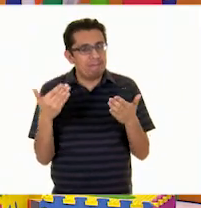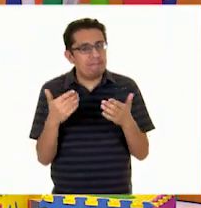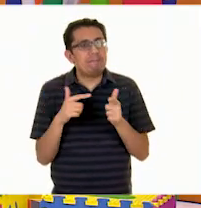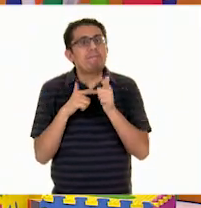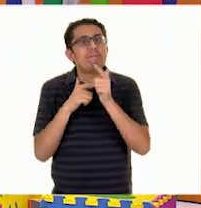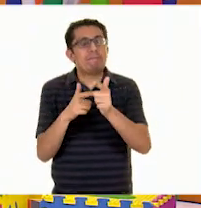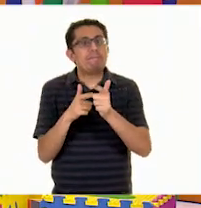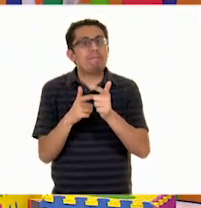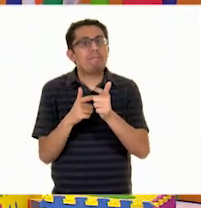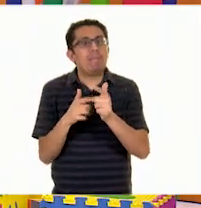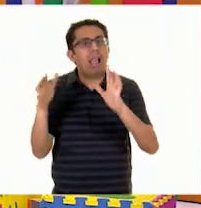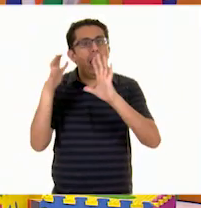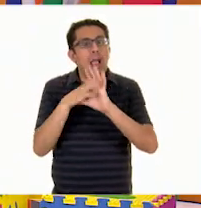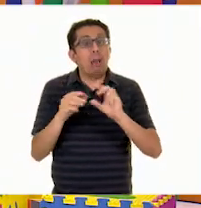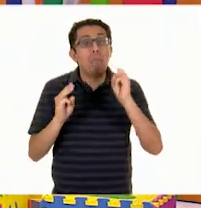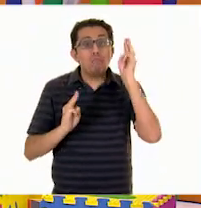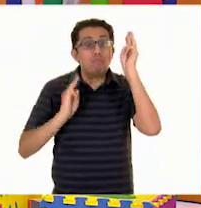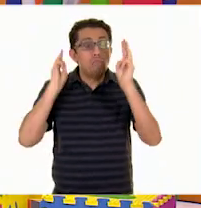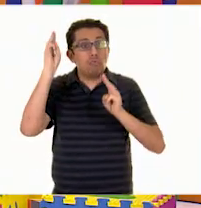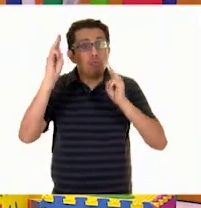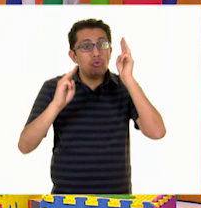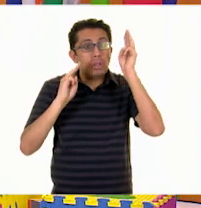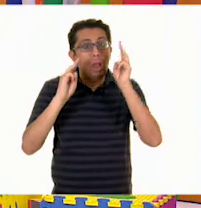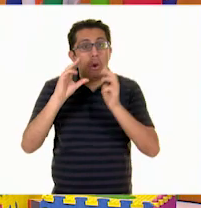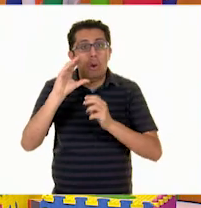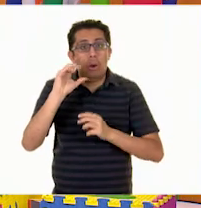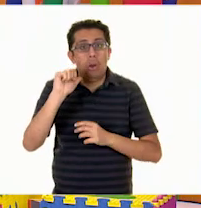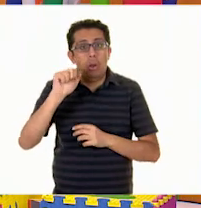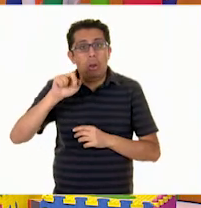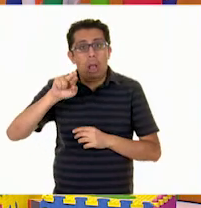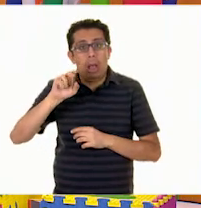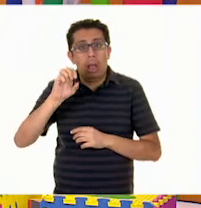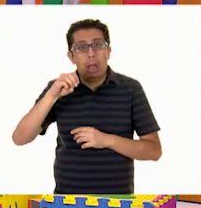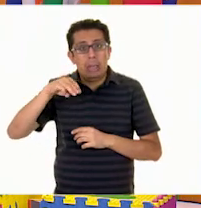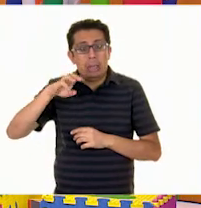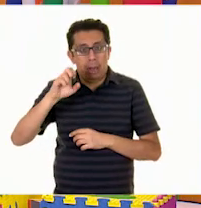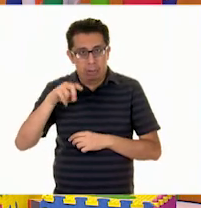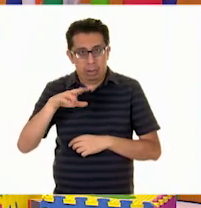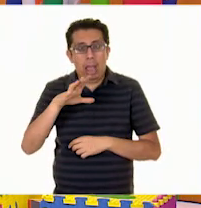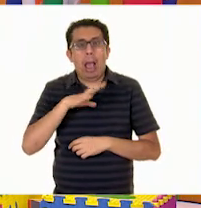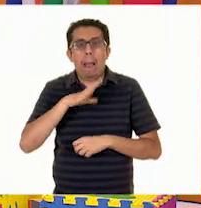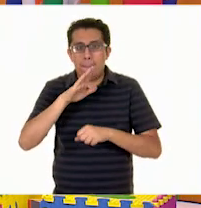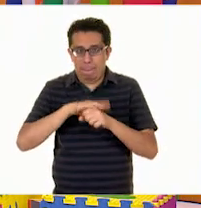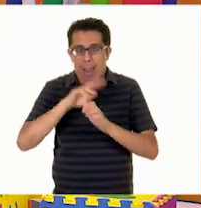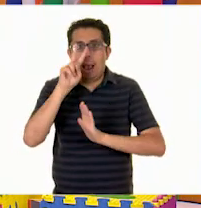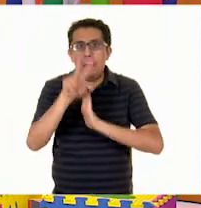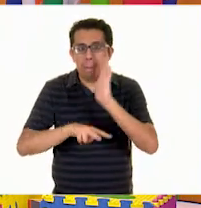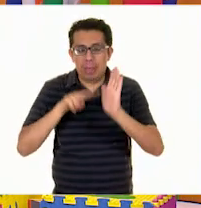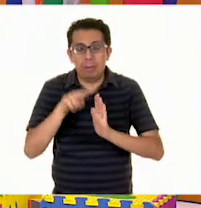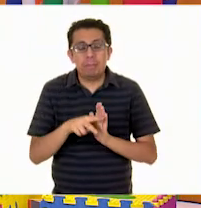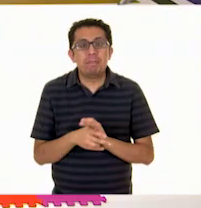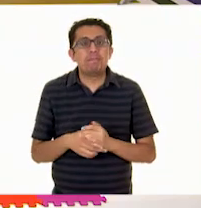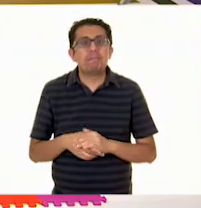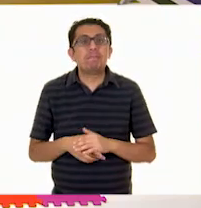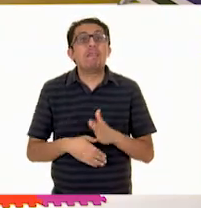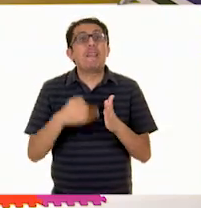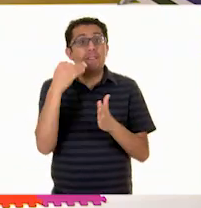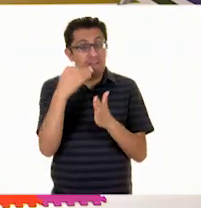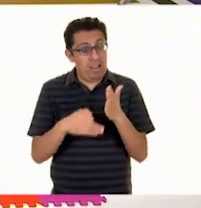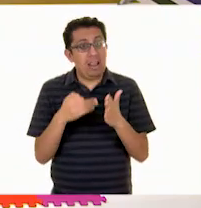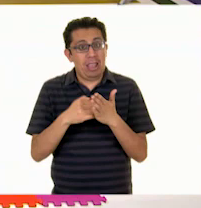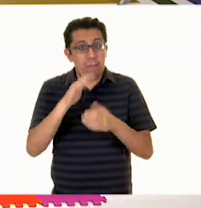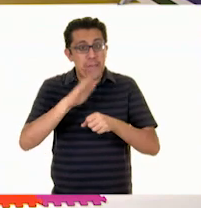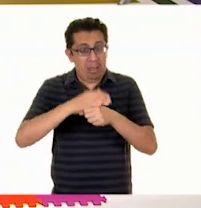el Museo del Carmen? Porque Daniela nos preparó otra cápsula. ¿Quieres? Ay, todavía hay más información.